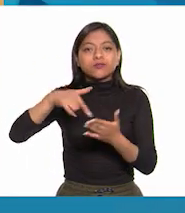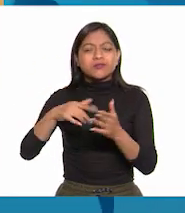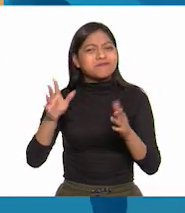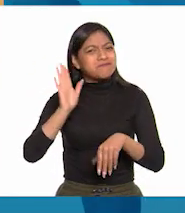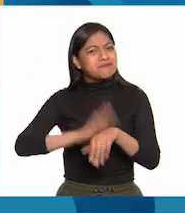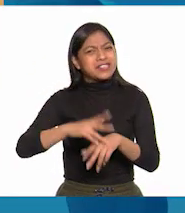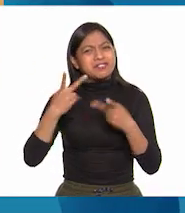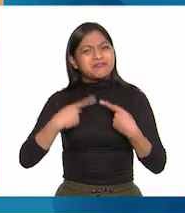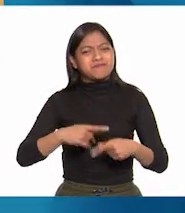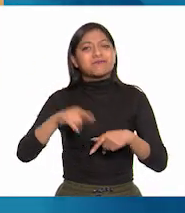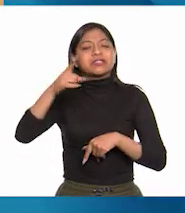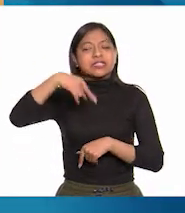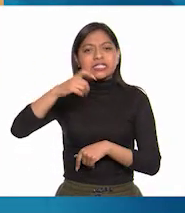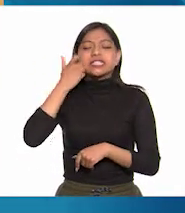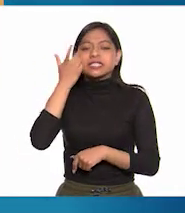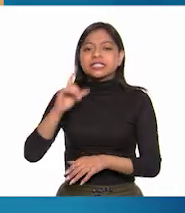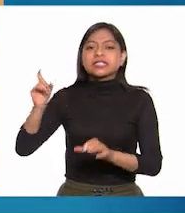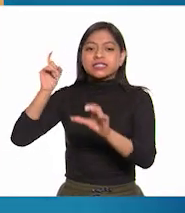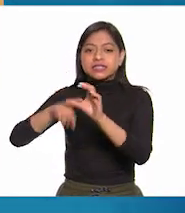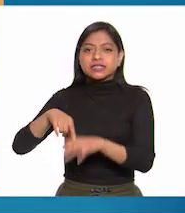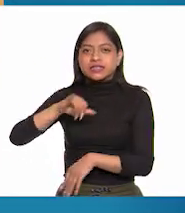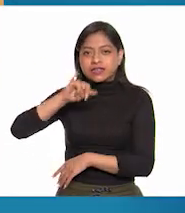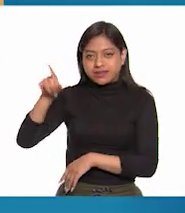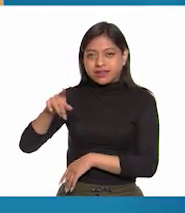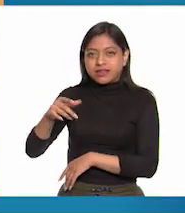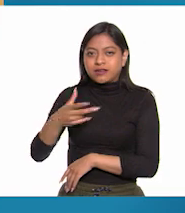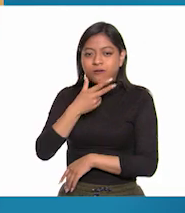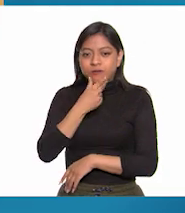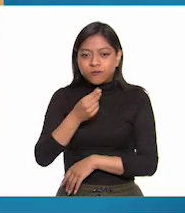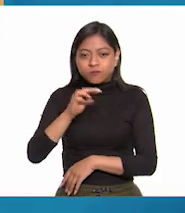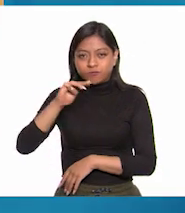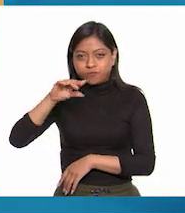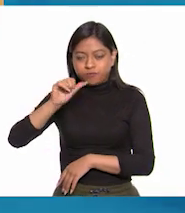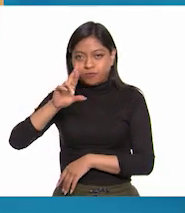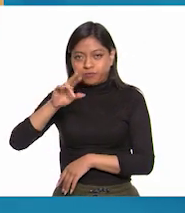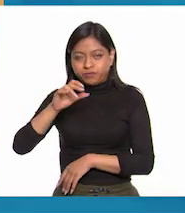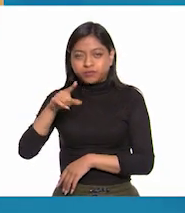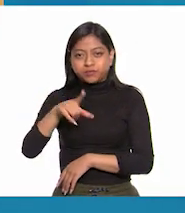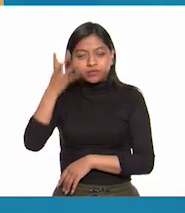personajes como el sacerdote José María Morelos se uniera al movimiento.